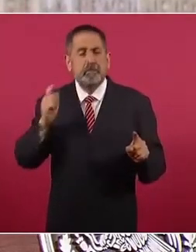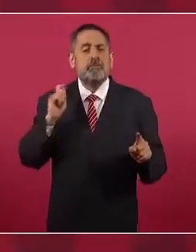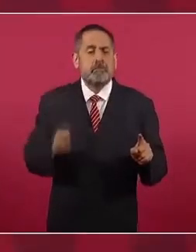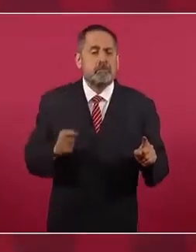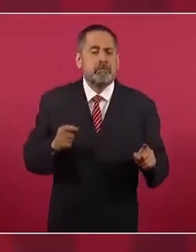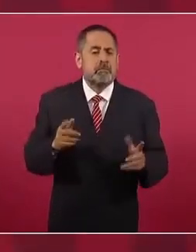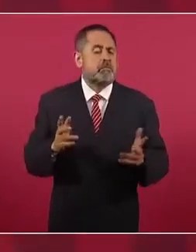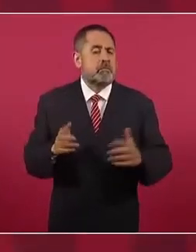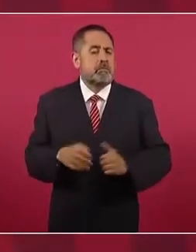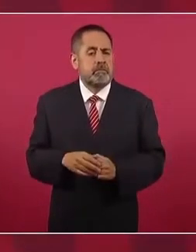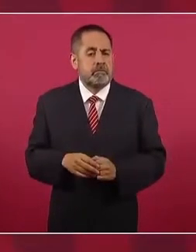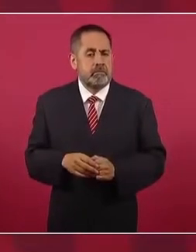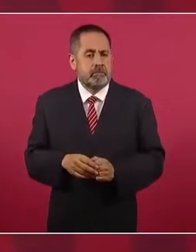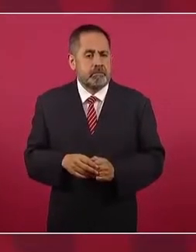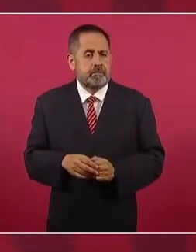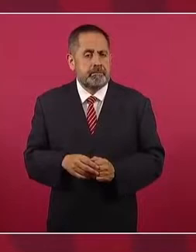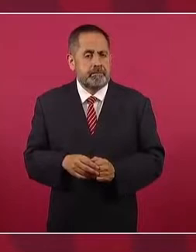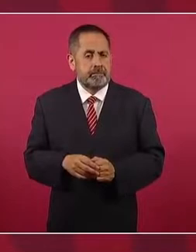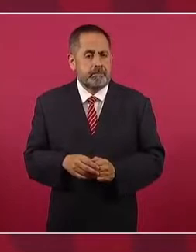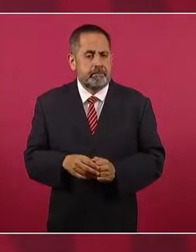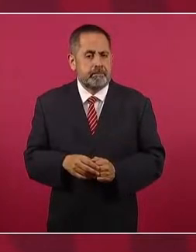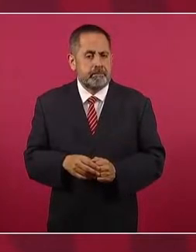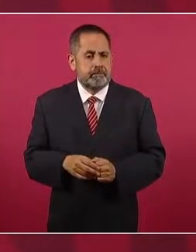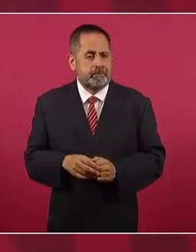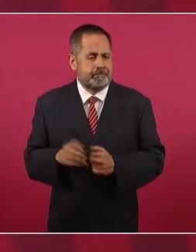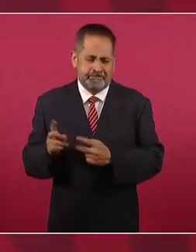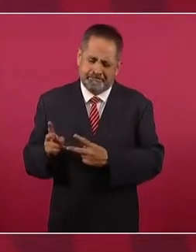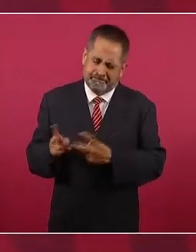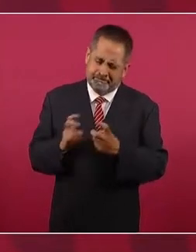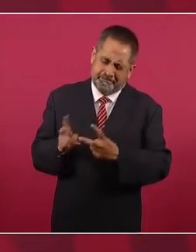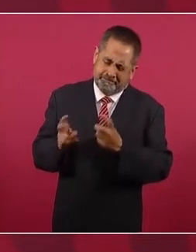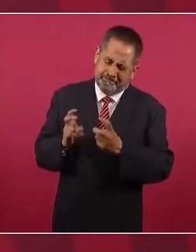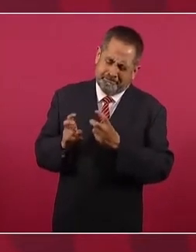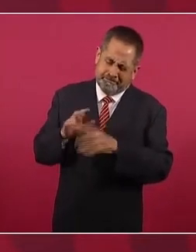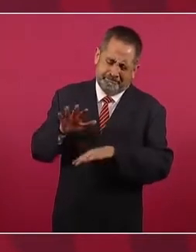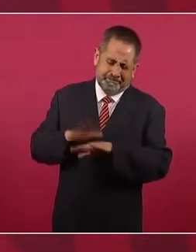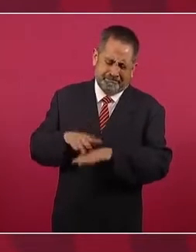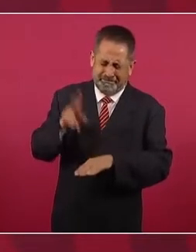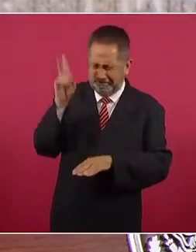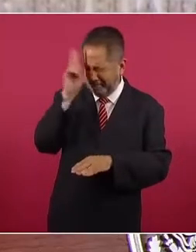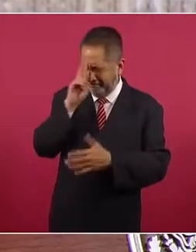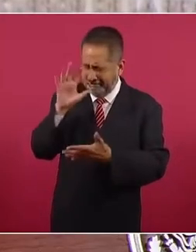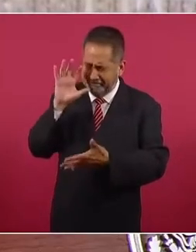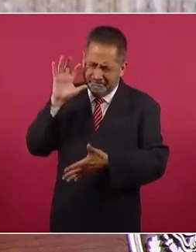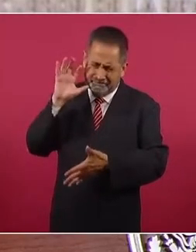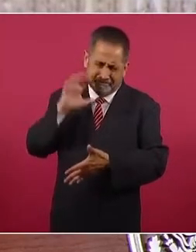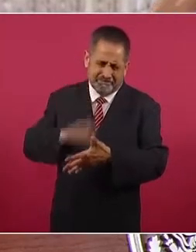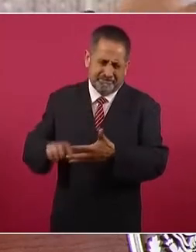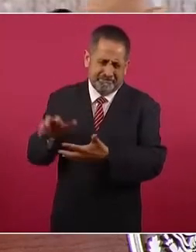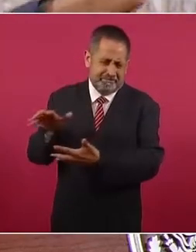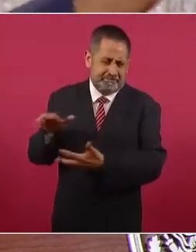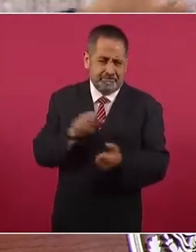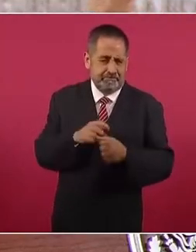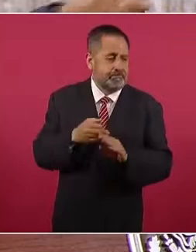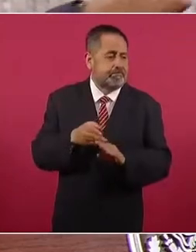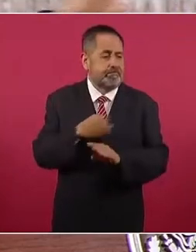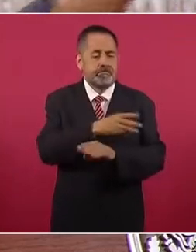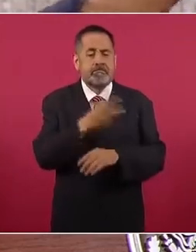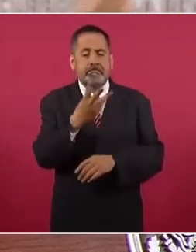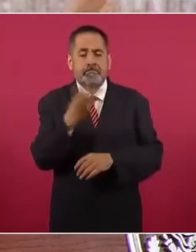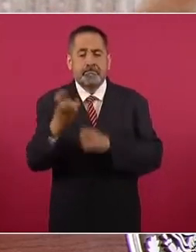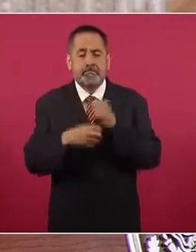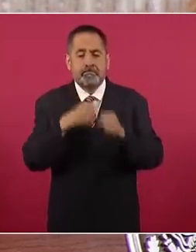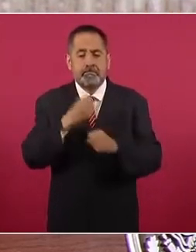se había saqueado tanto a México, ni en los 300 años de